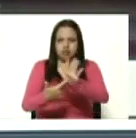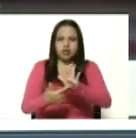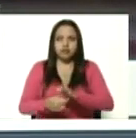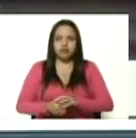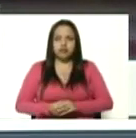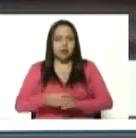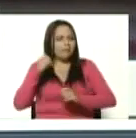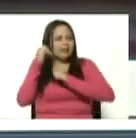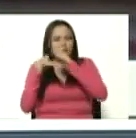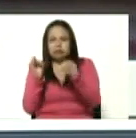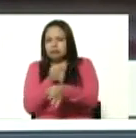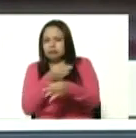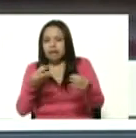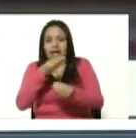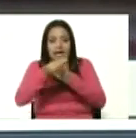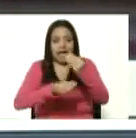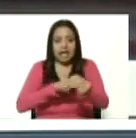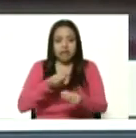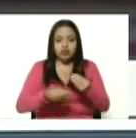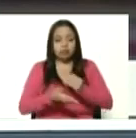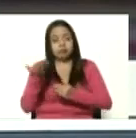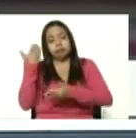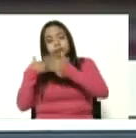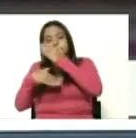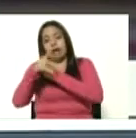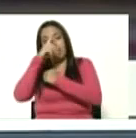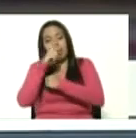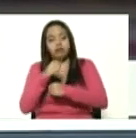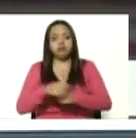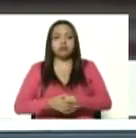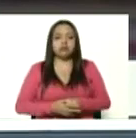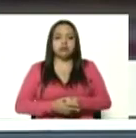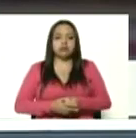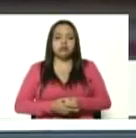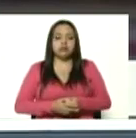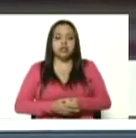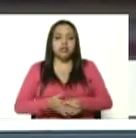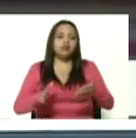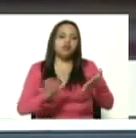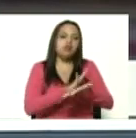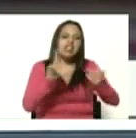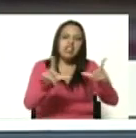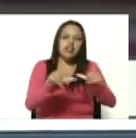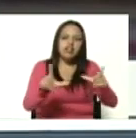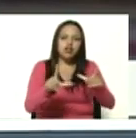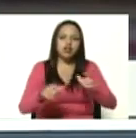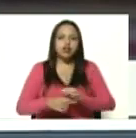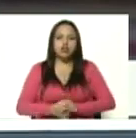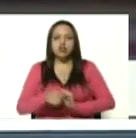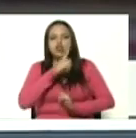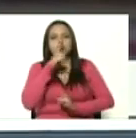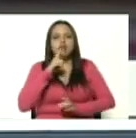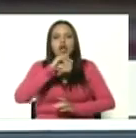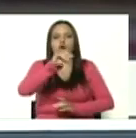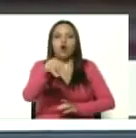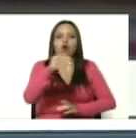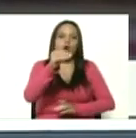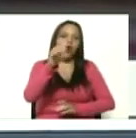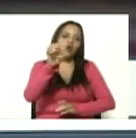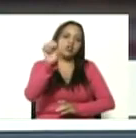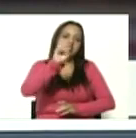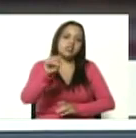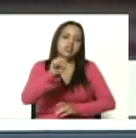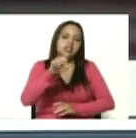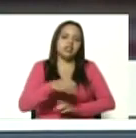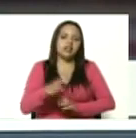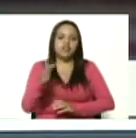un video extraordinario hecho por José Vicente hace unos años atrás en su programa José Vicente hoy por Televen ayer me lo mandó José